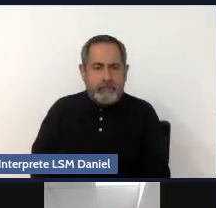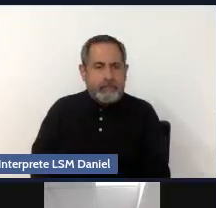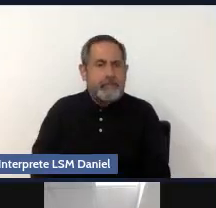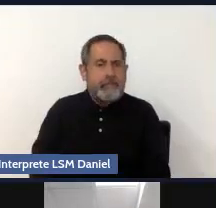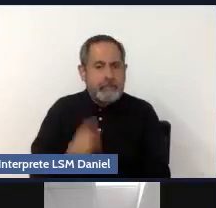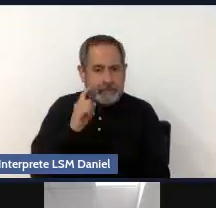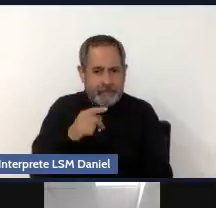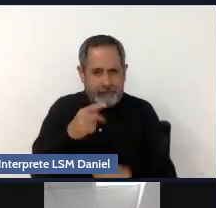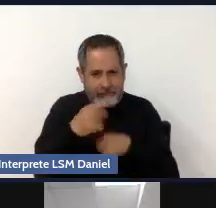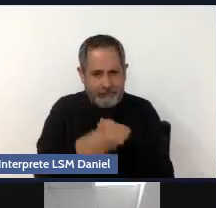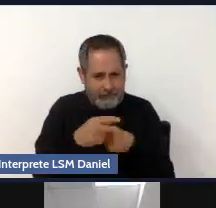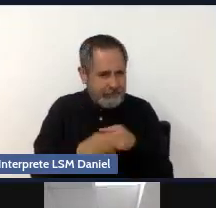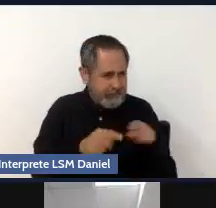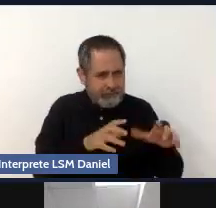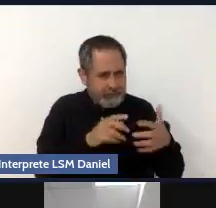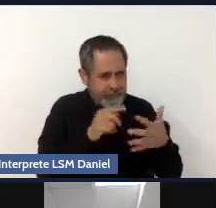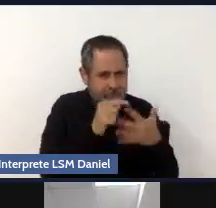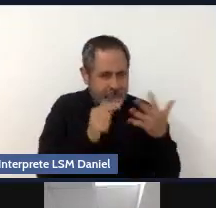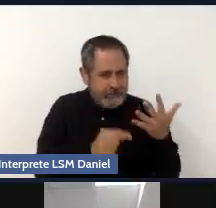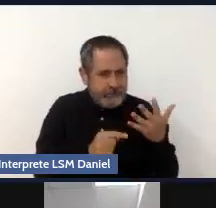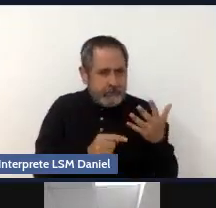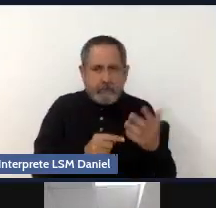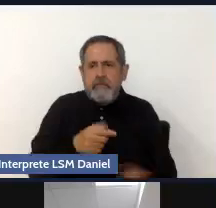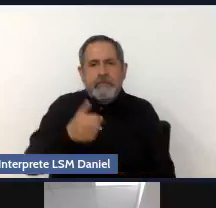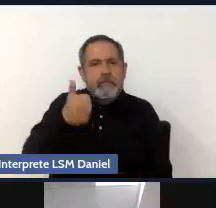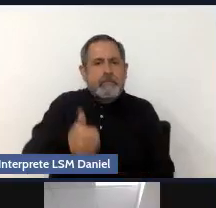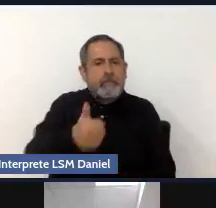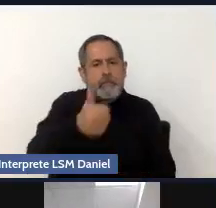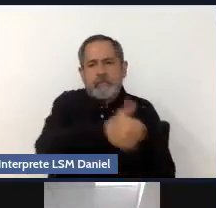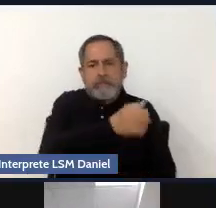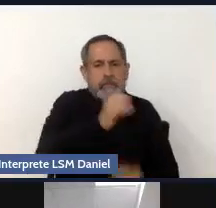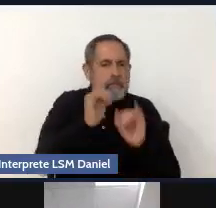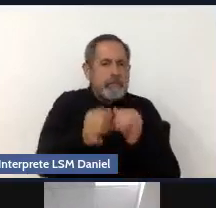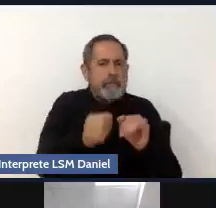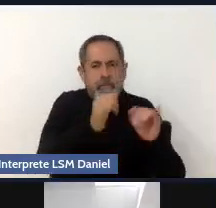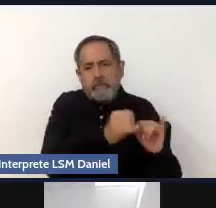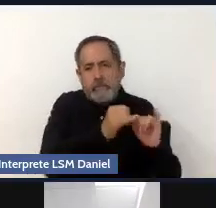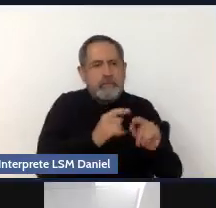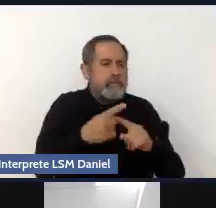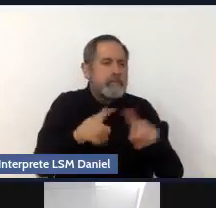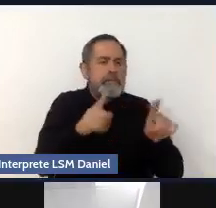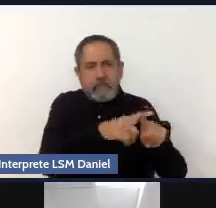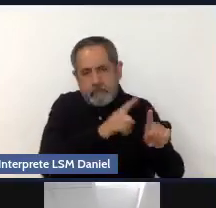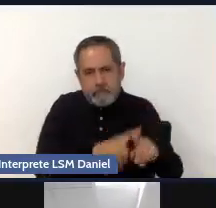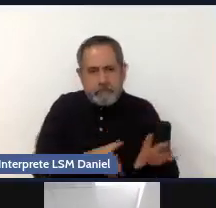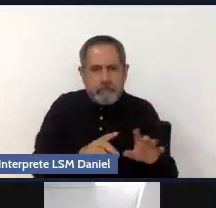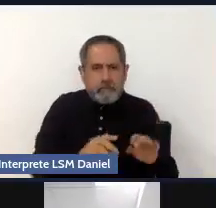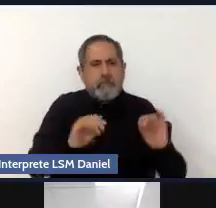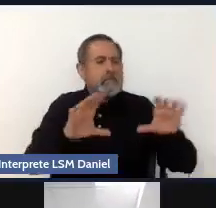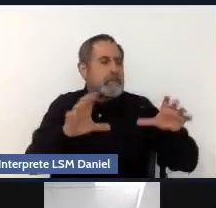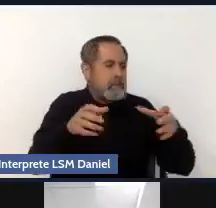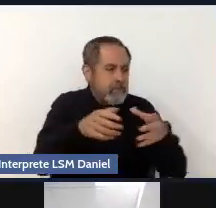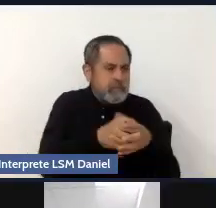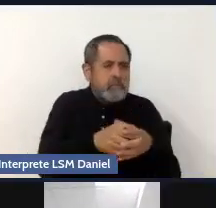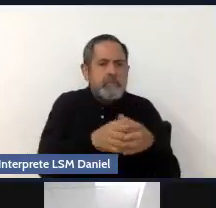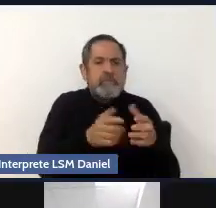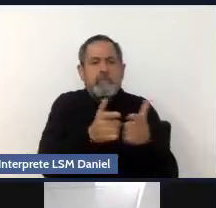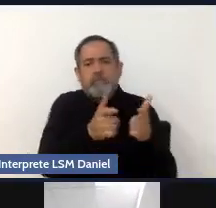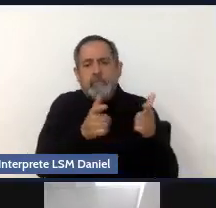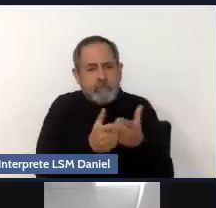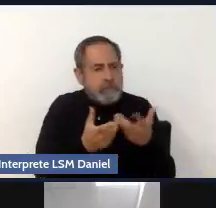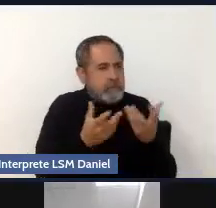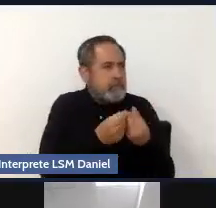factores pueden ser individuales, pueden ser relacionales o pueden ser sociales. Vamos a